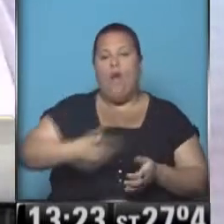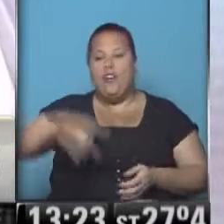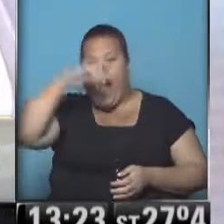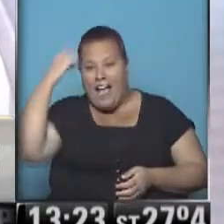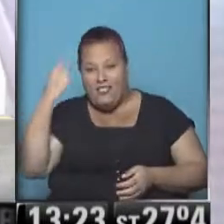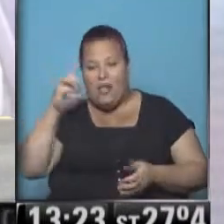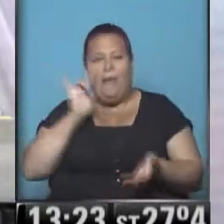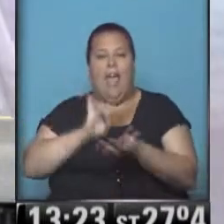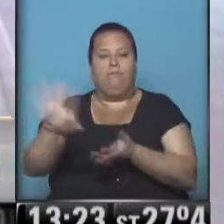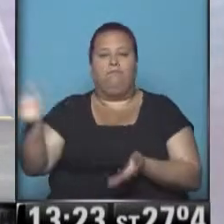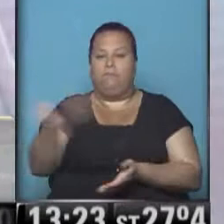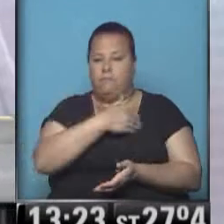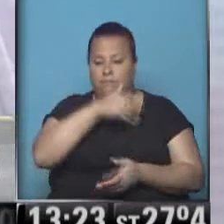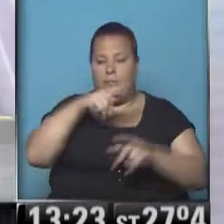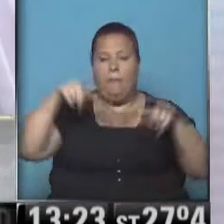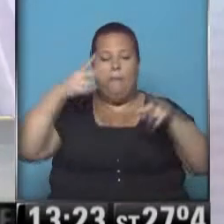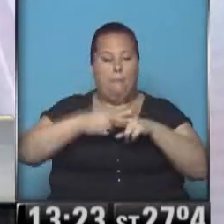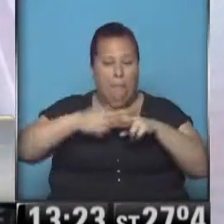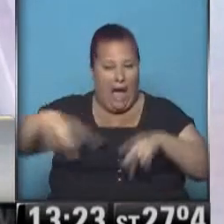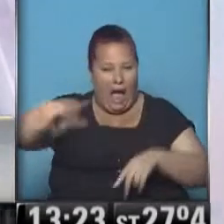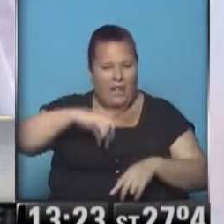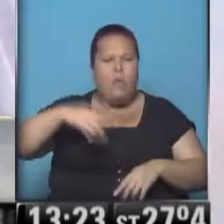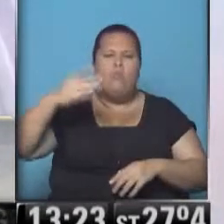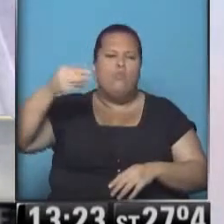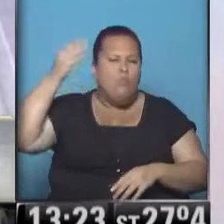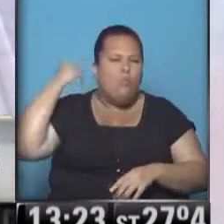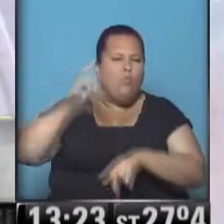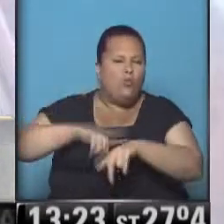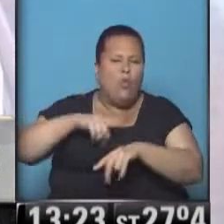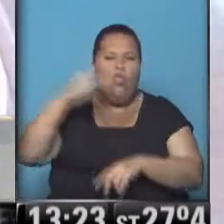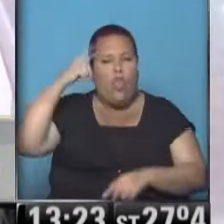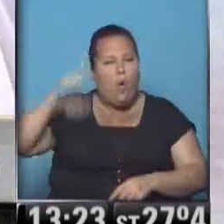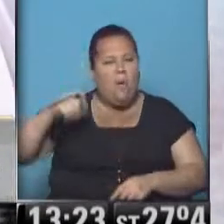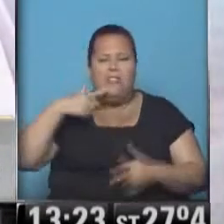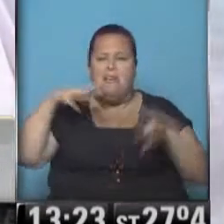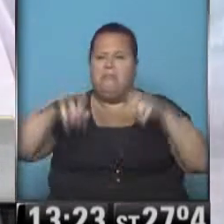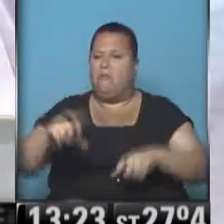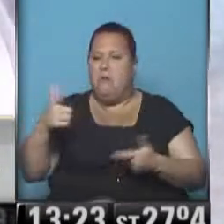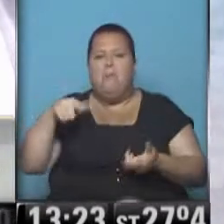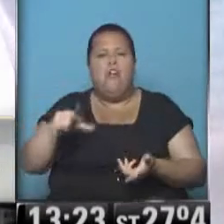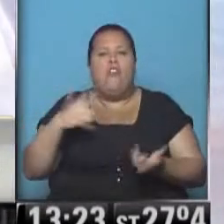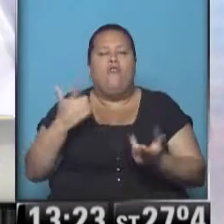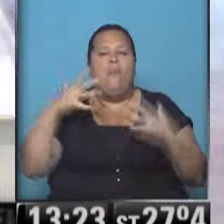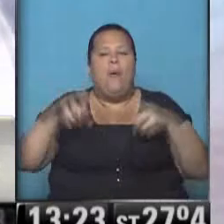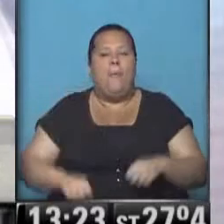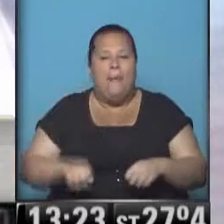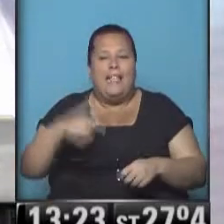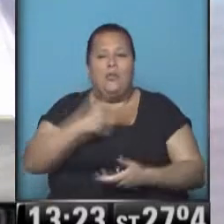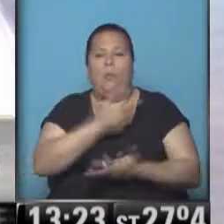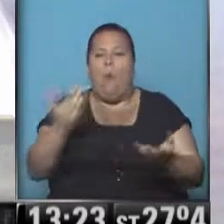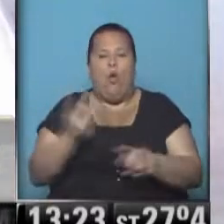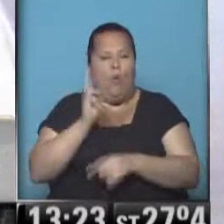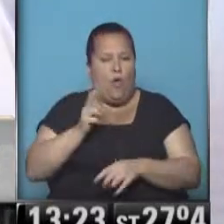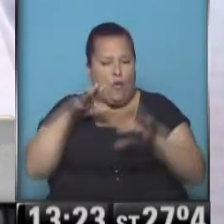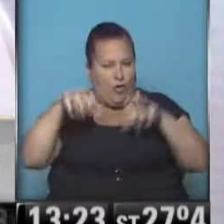el desalojo del parque indoamericano, que durante bastante tiempo dos juezas dijeron que no había usurpación porque no se puede usurpar un predio público,